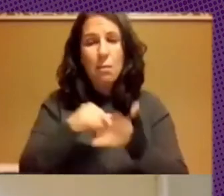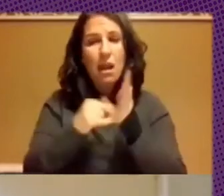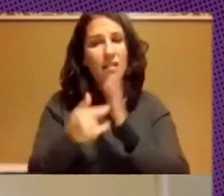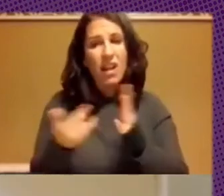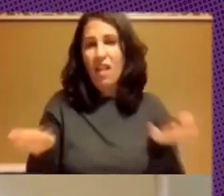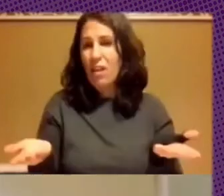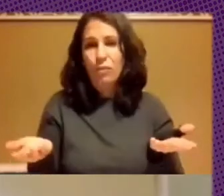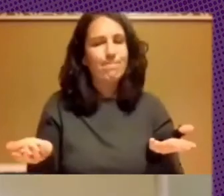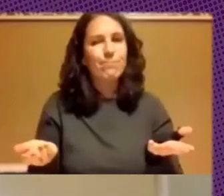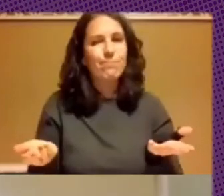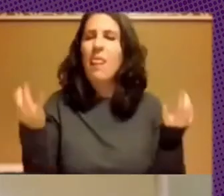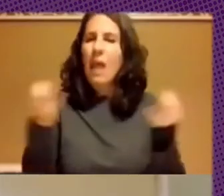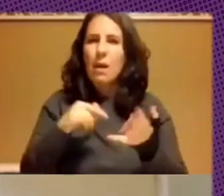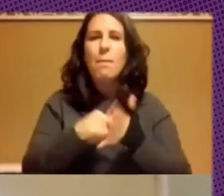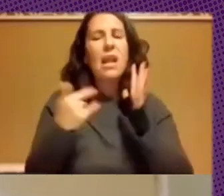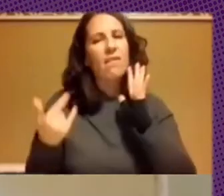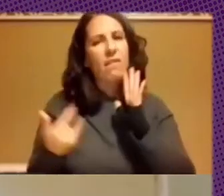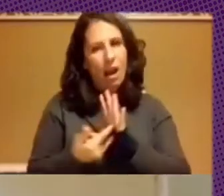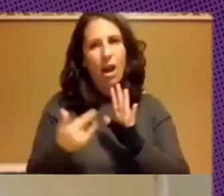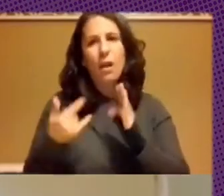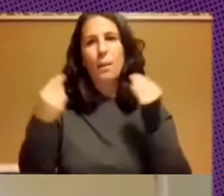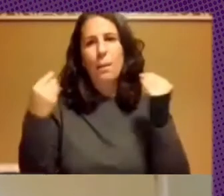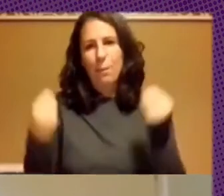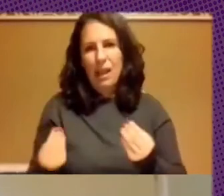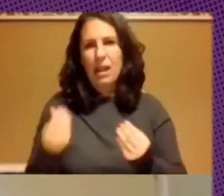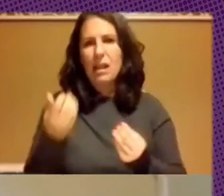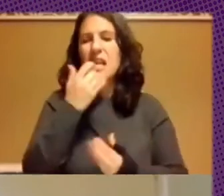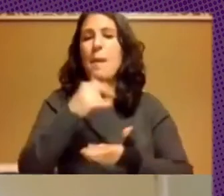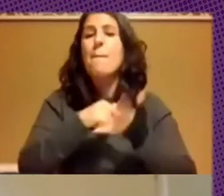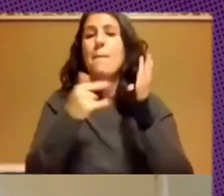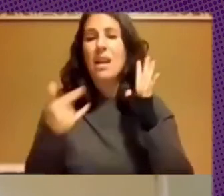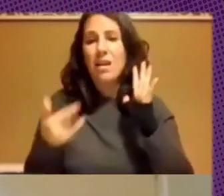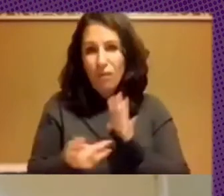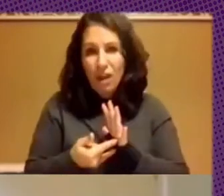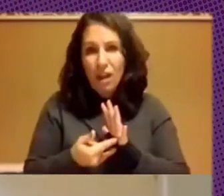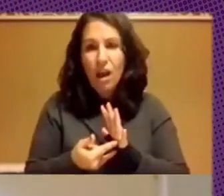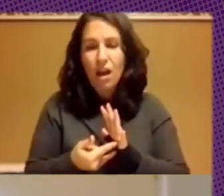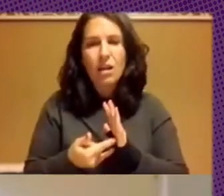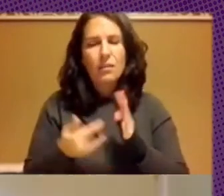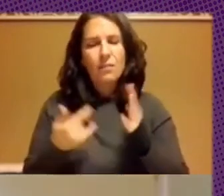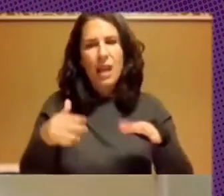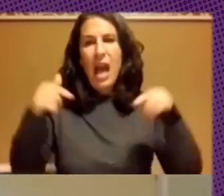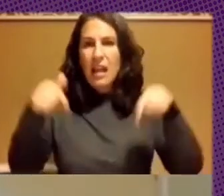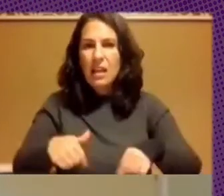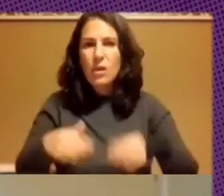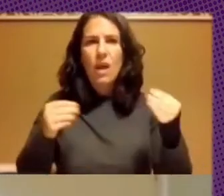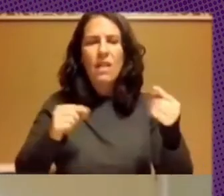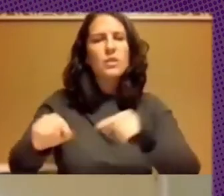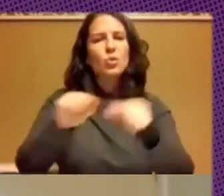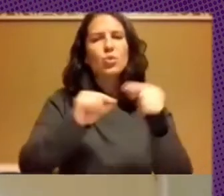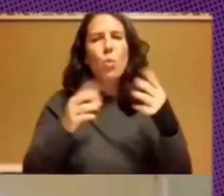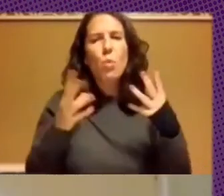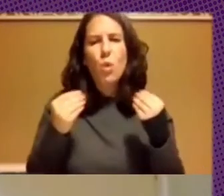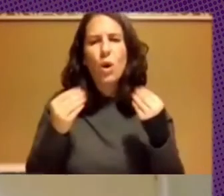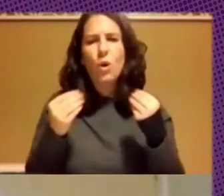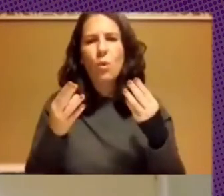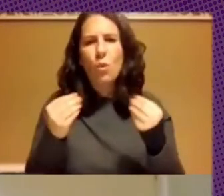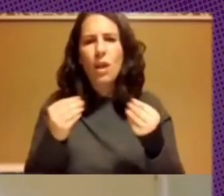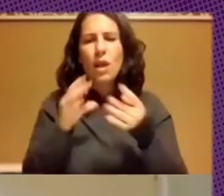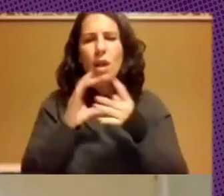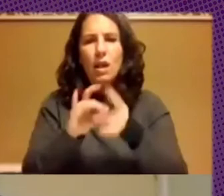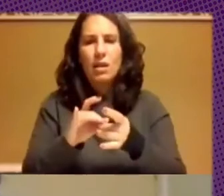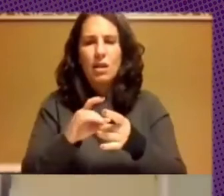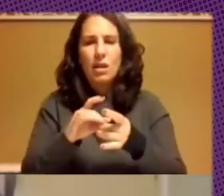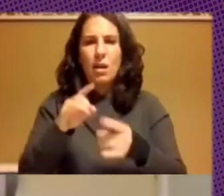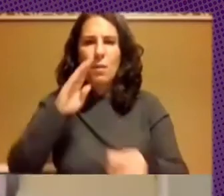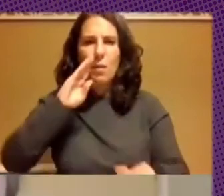si hay que planear hay que planear y cuando se planea acá tuvimos una discusión muy sin sentido en Brasil que